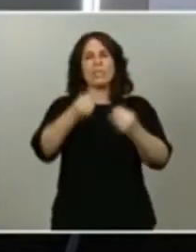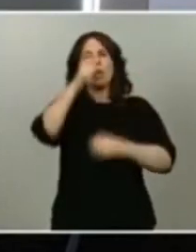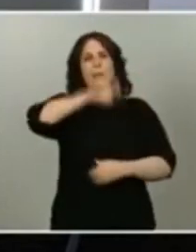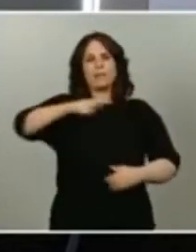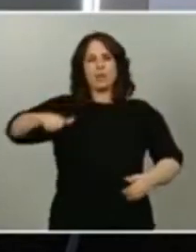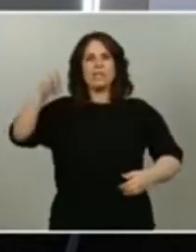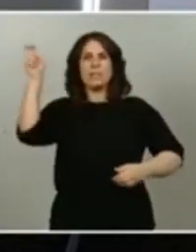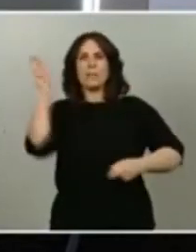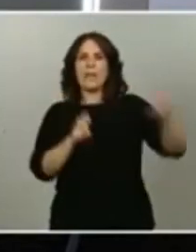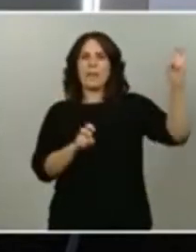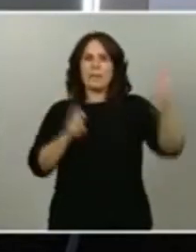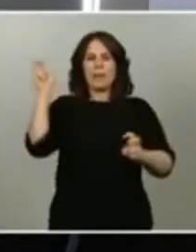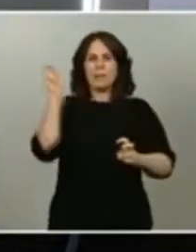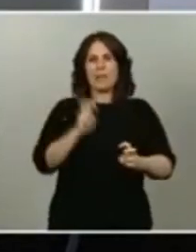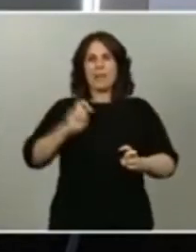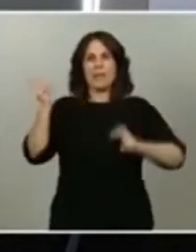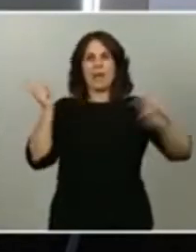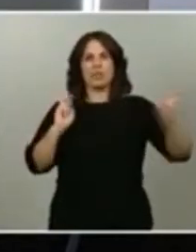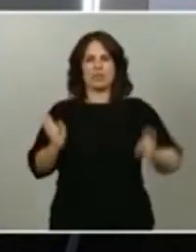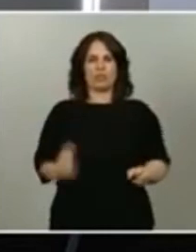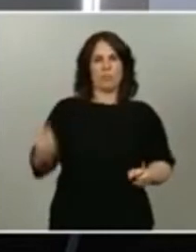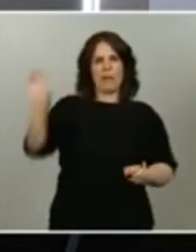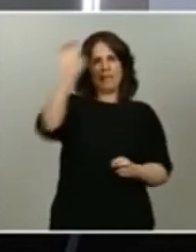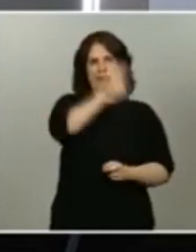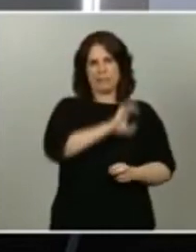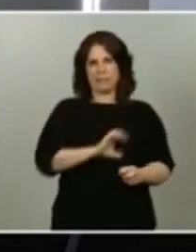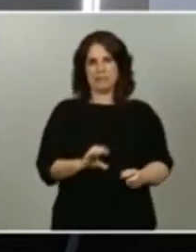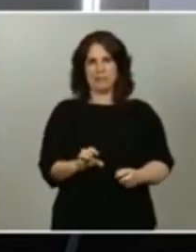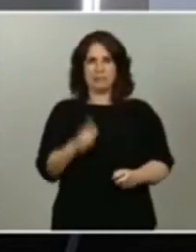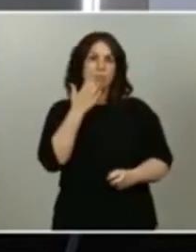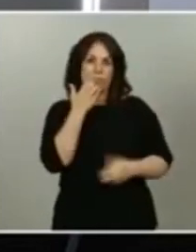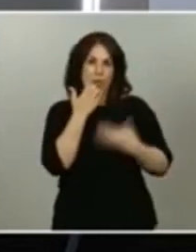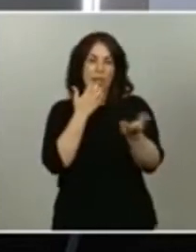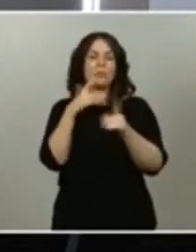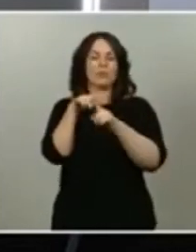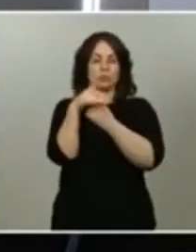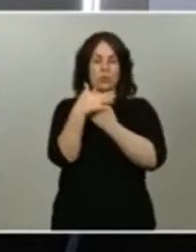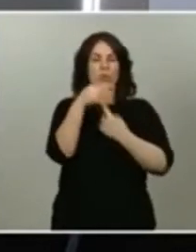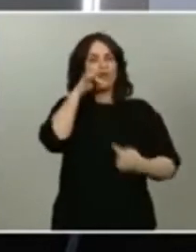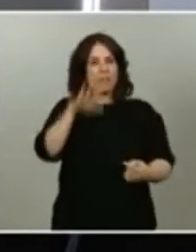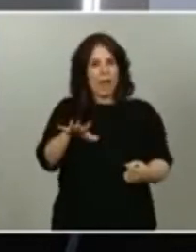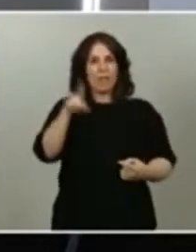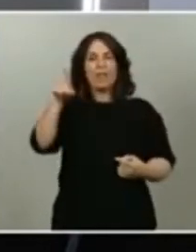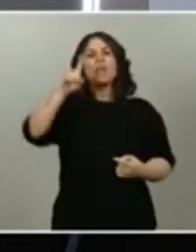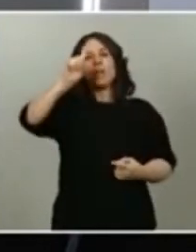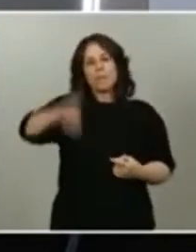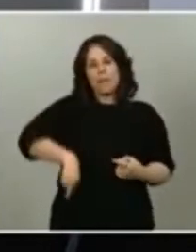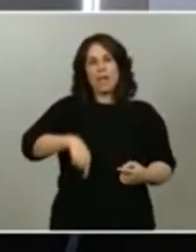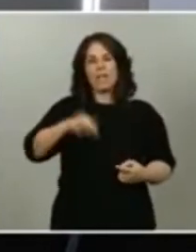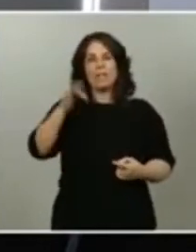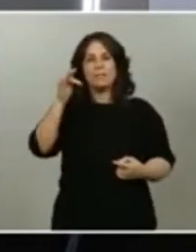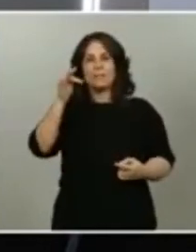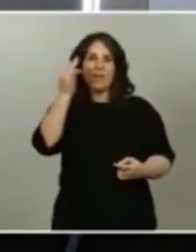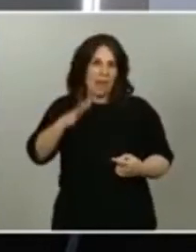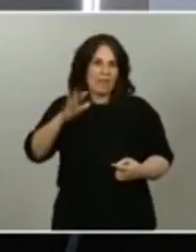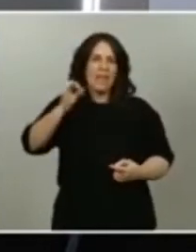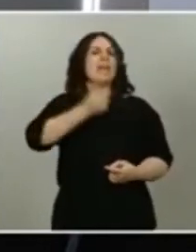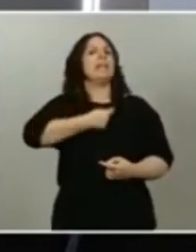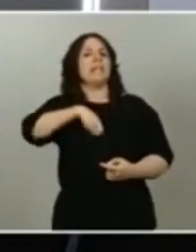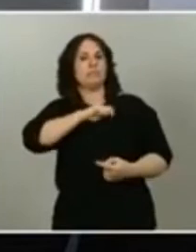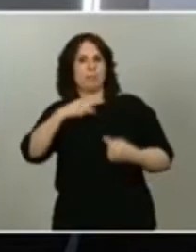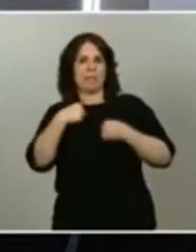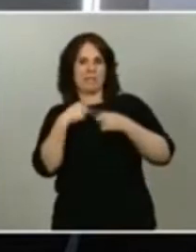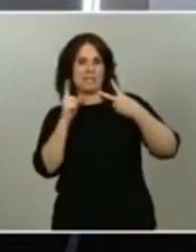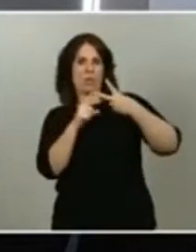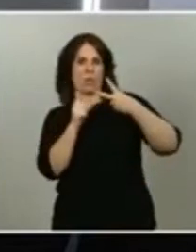países como ha sido insisto la situación de Francia o la situación de España el segundo país como saben con